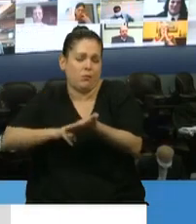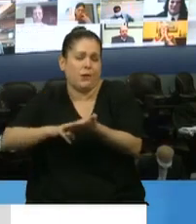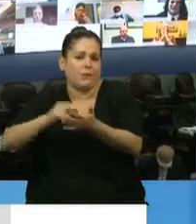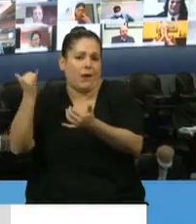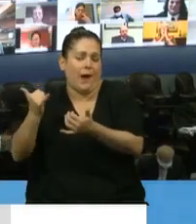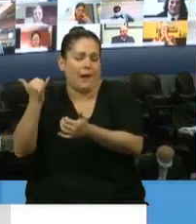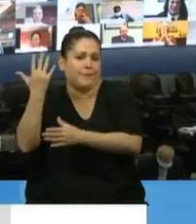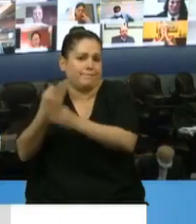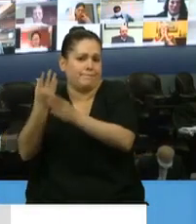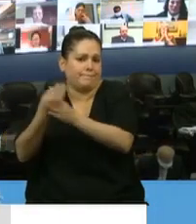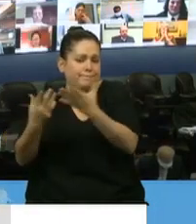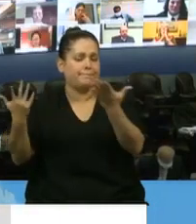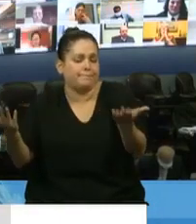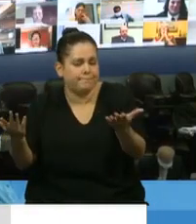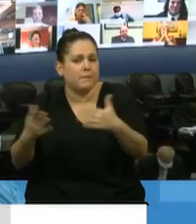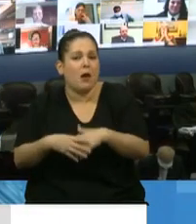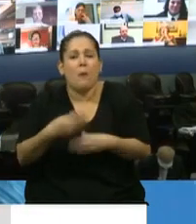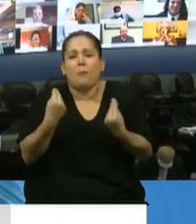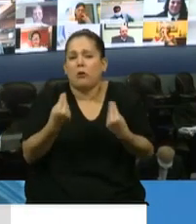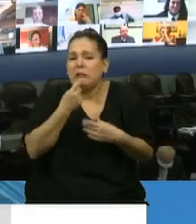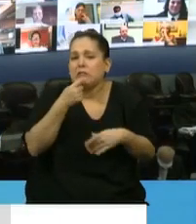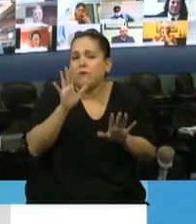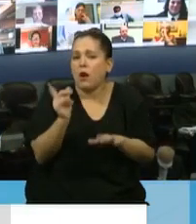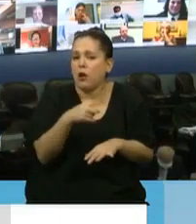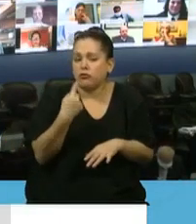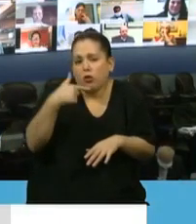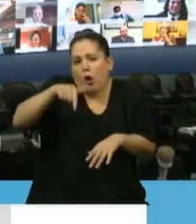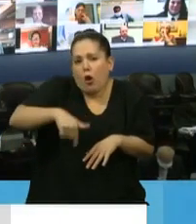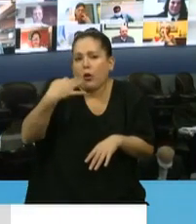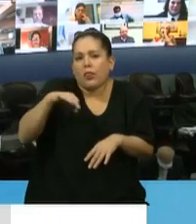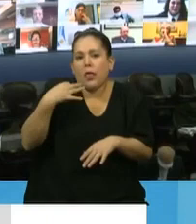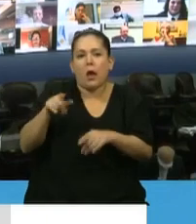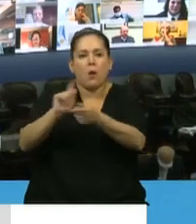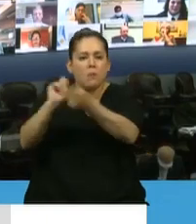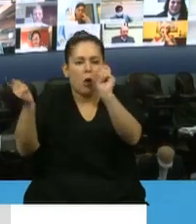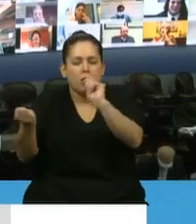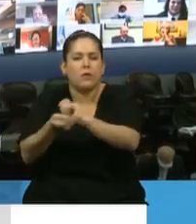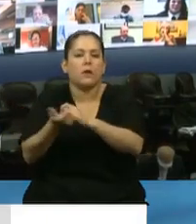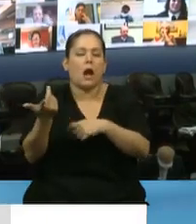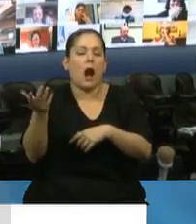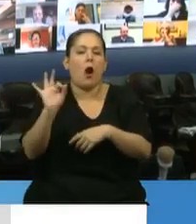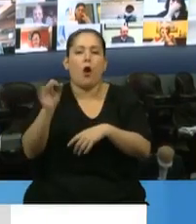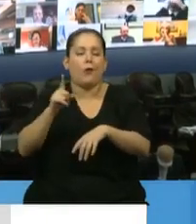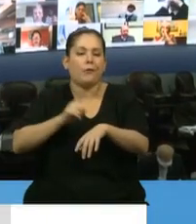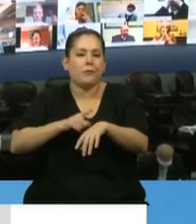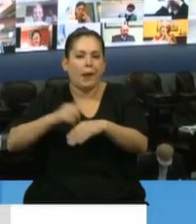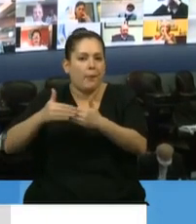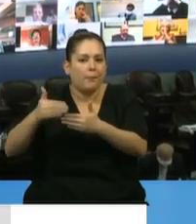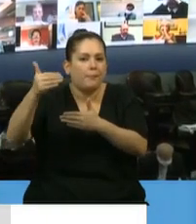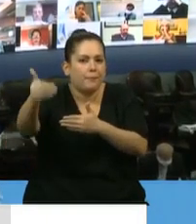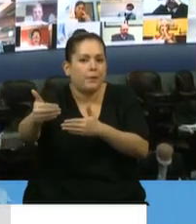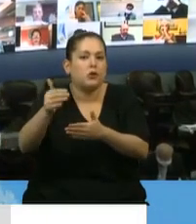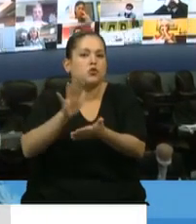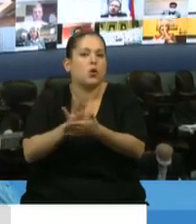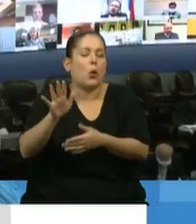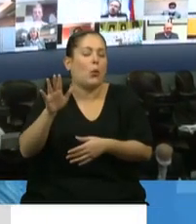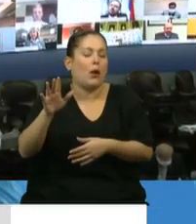si hoy tenemos que estar obligados a modificar o establecer una exención parcial, por área en el impuesto a las ganancias,